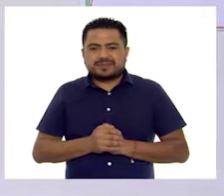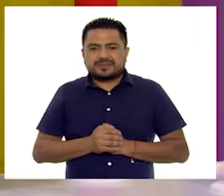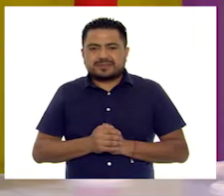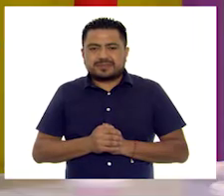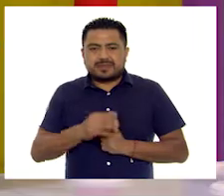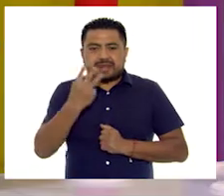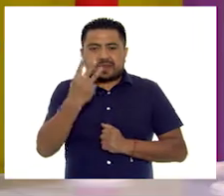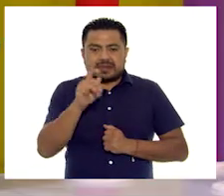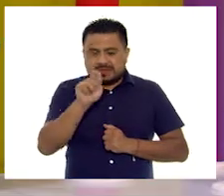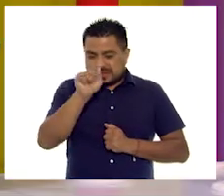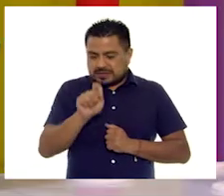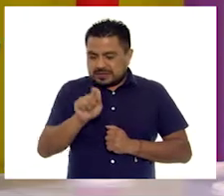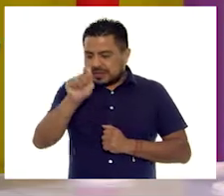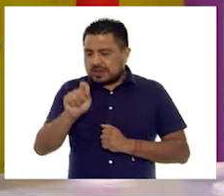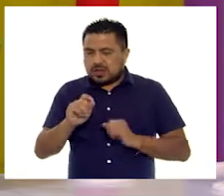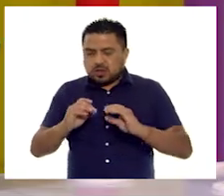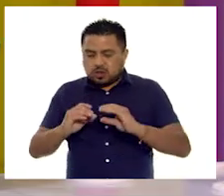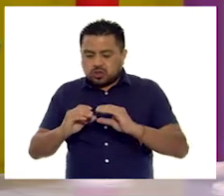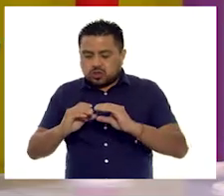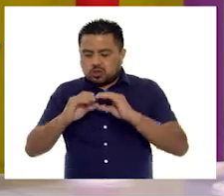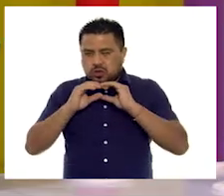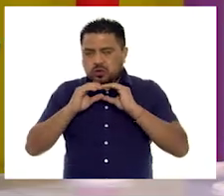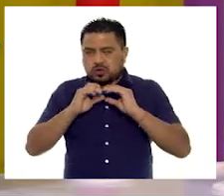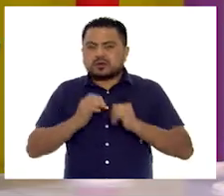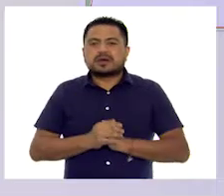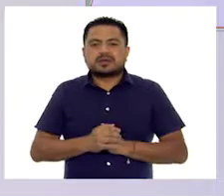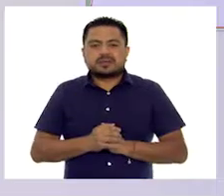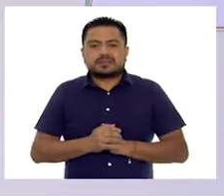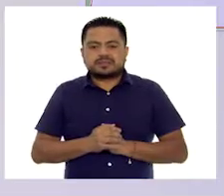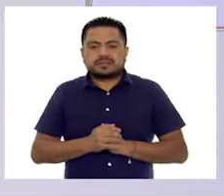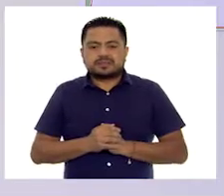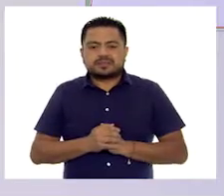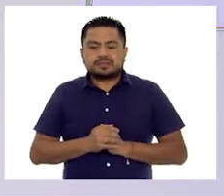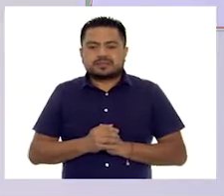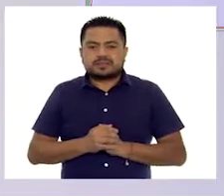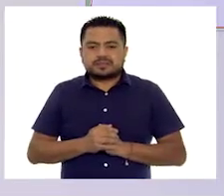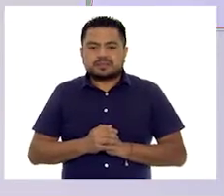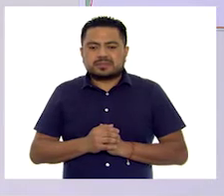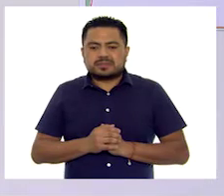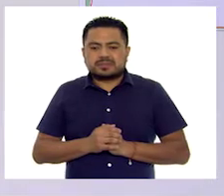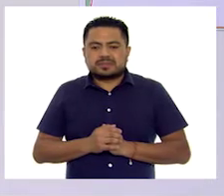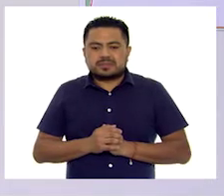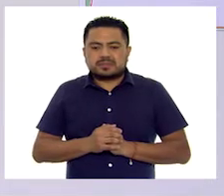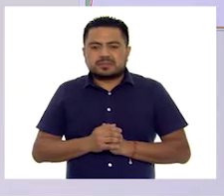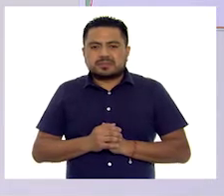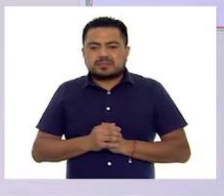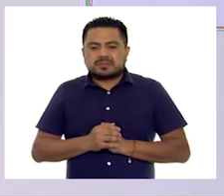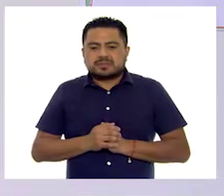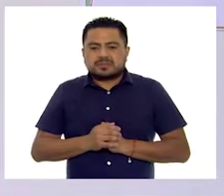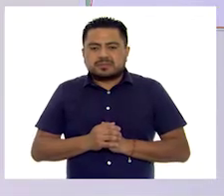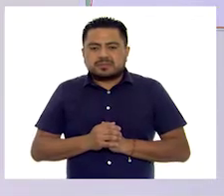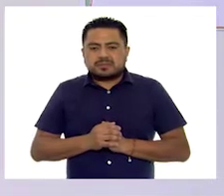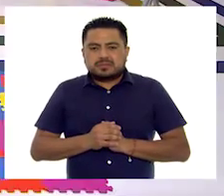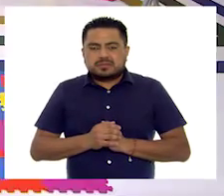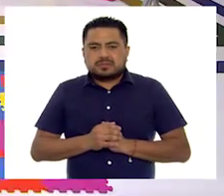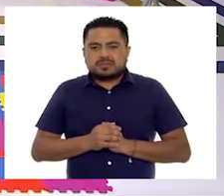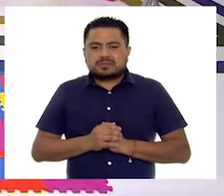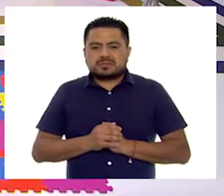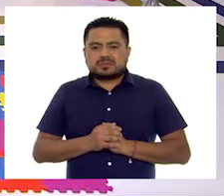Tres palitos para torta. Tres palitos para torta. Uno, dos, tres.